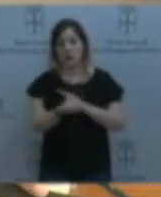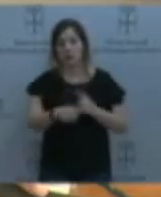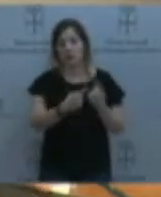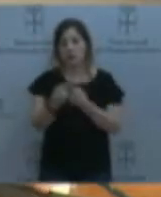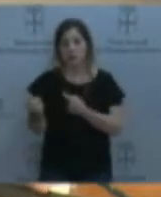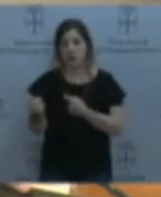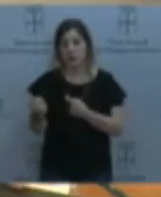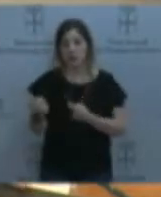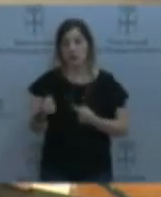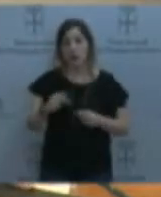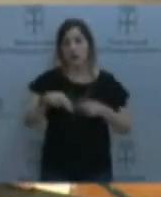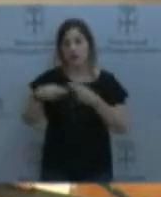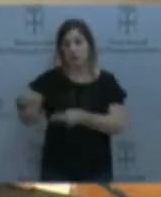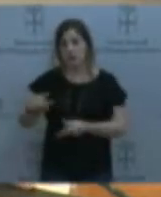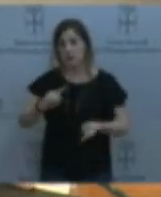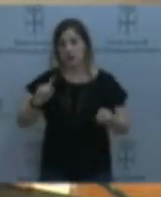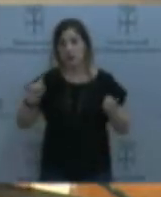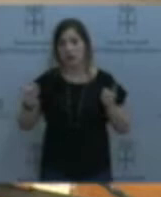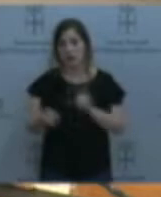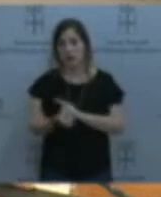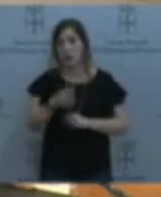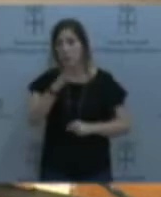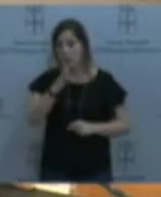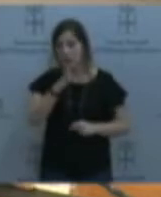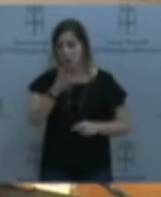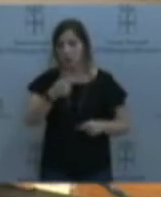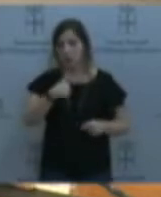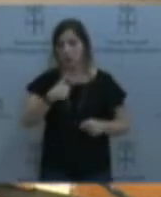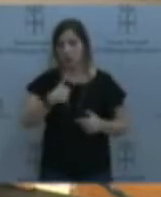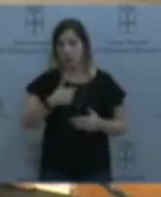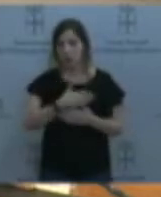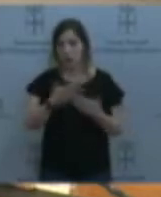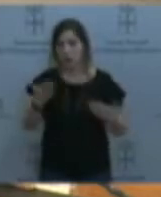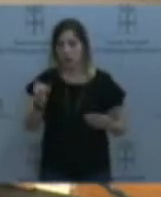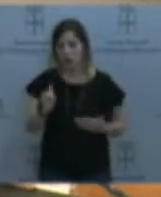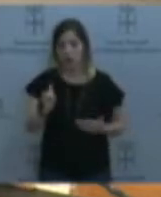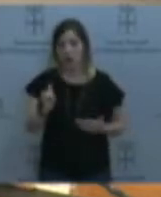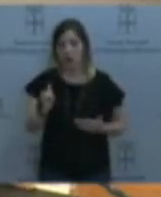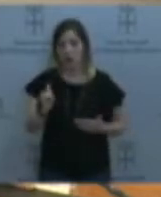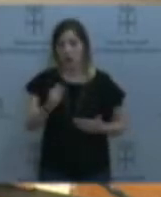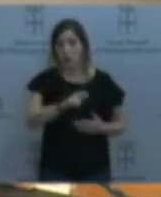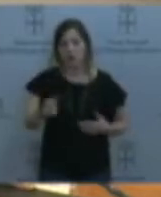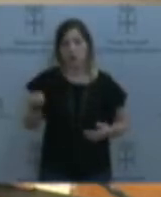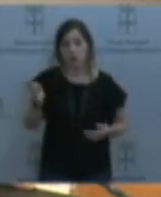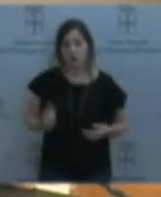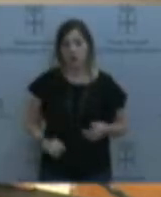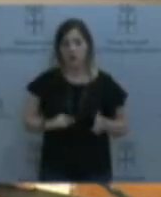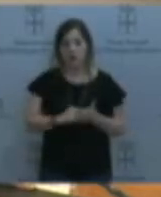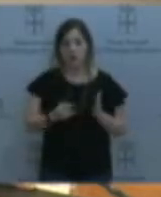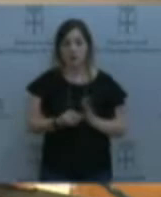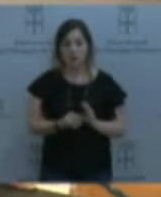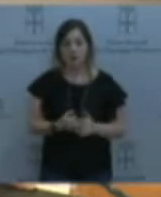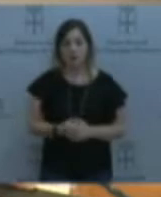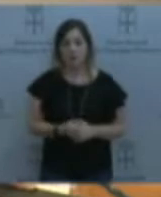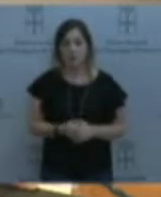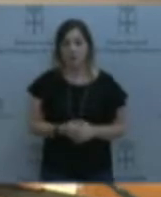para eso yo la confianza la tengo depositada en los profesionales del sistema. Los profesionales del sistema, los hombres